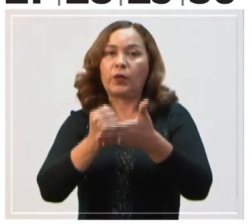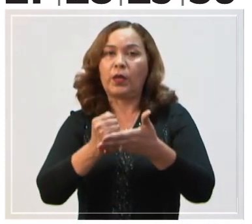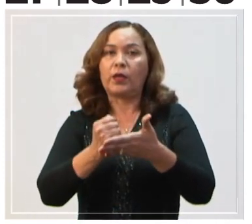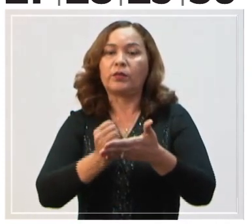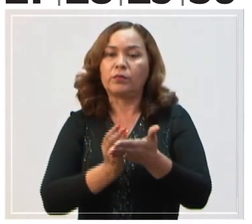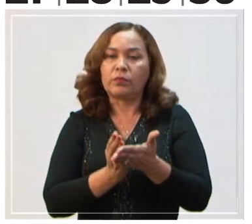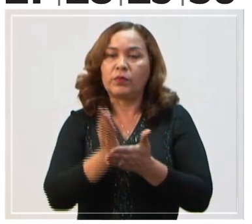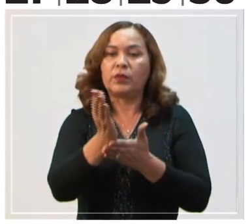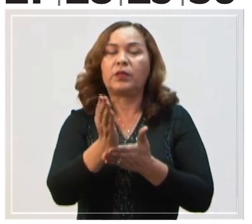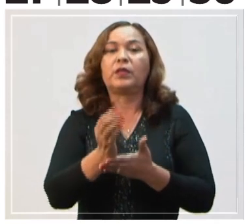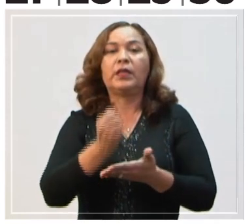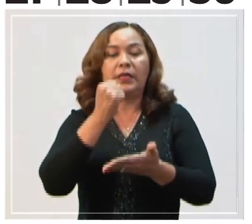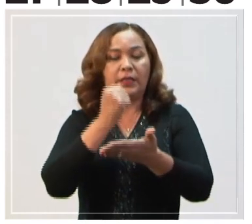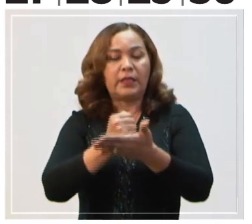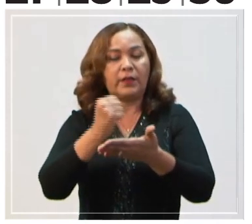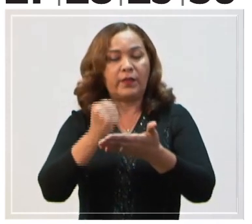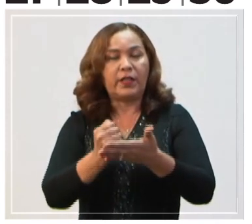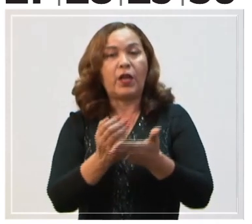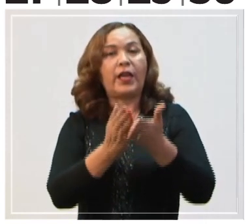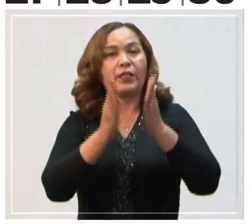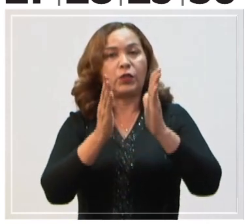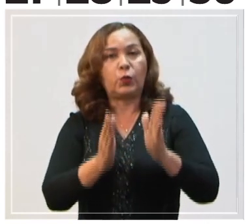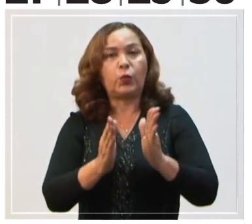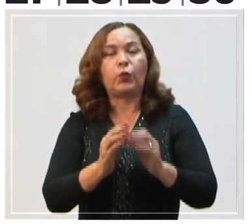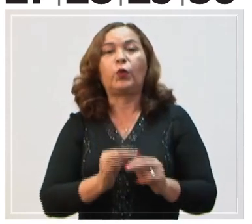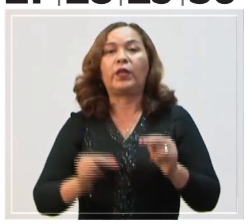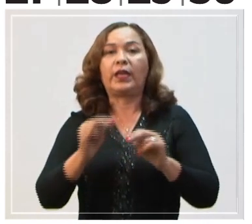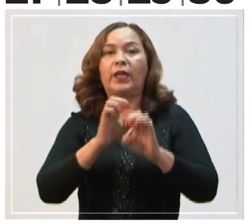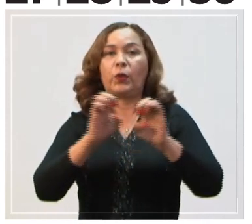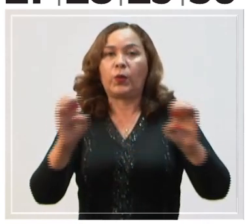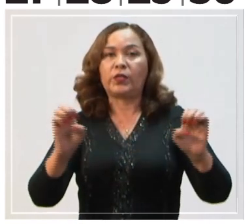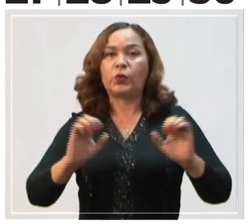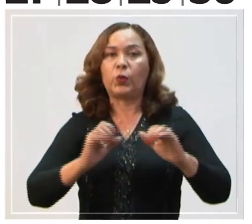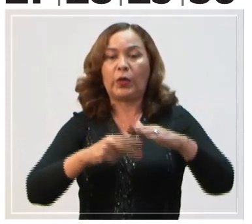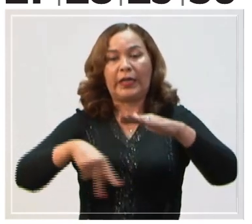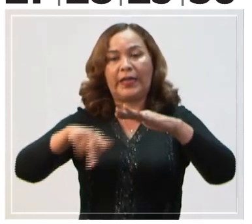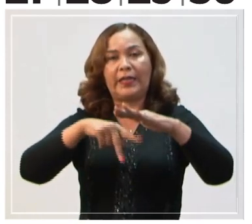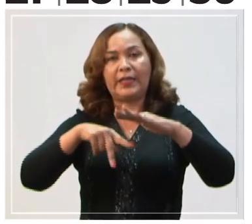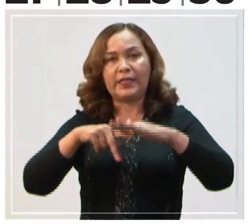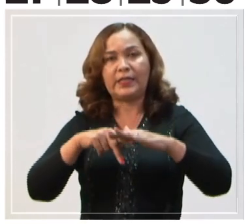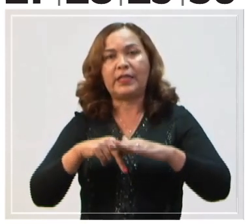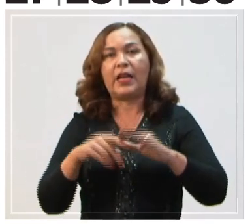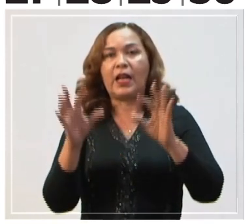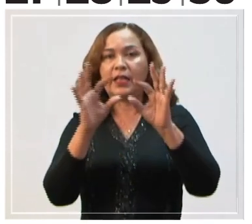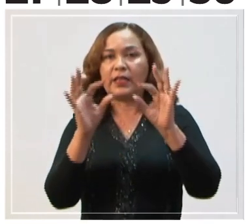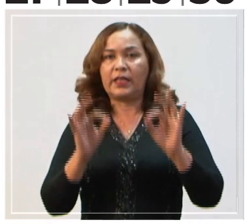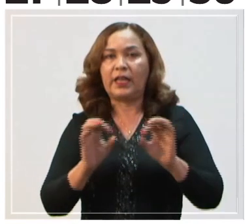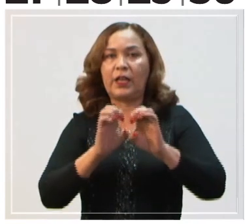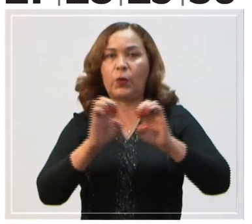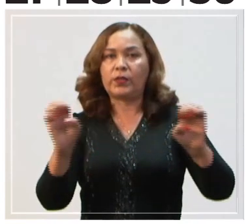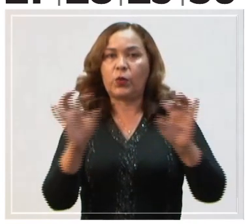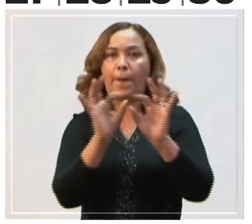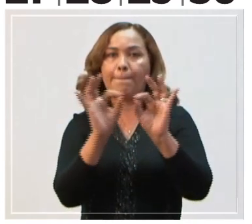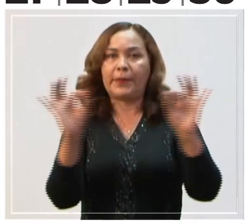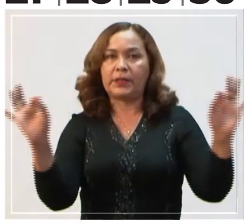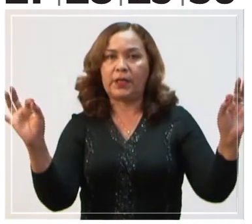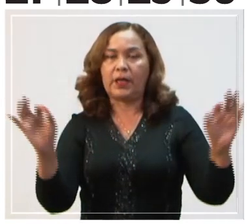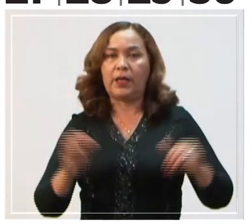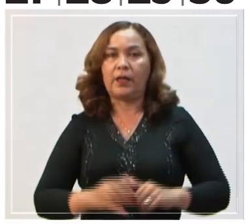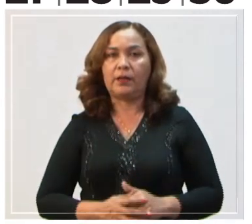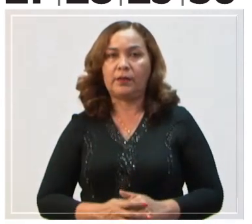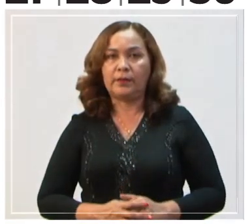prosecución y certificación de estudios del nivel de educación inicial y modalidad de educación especial.